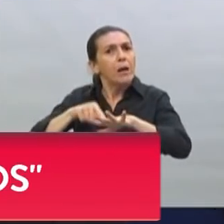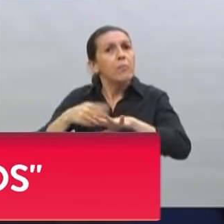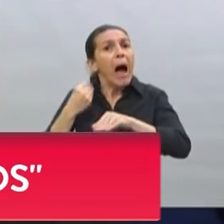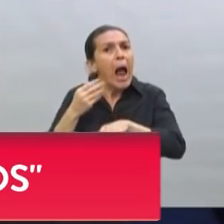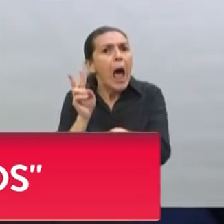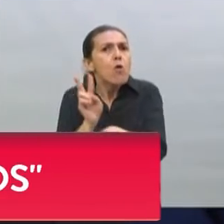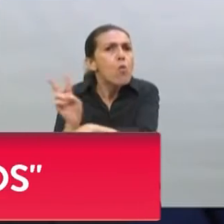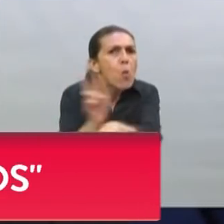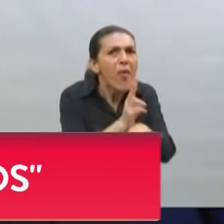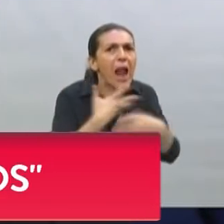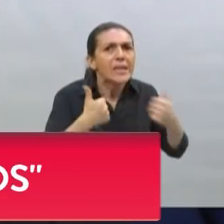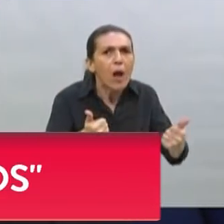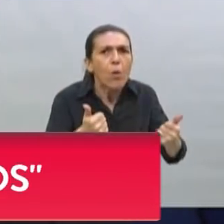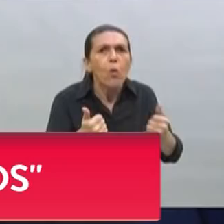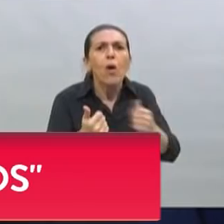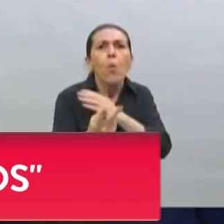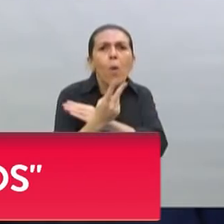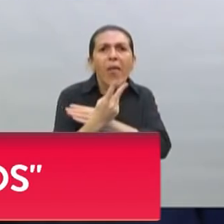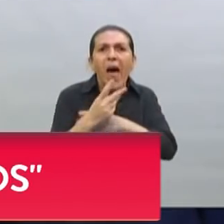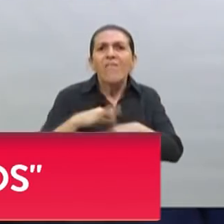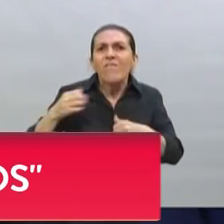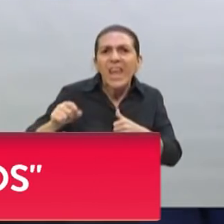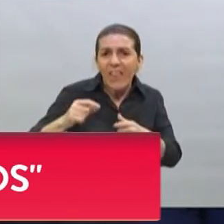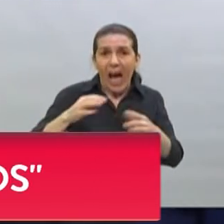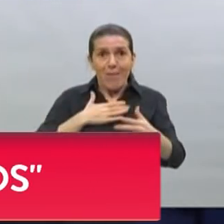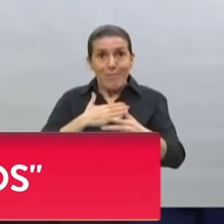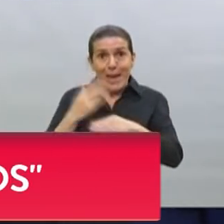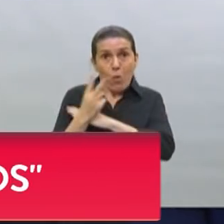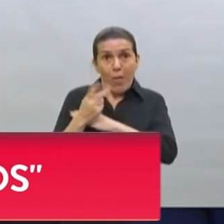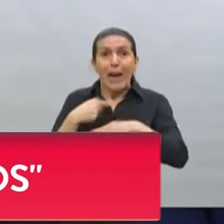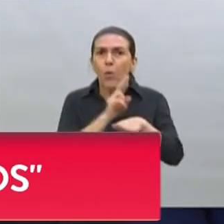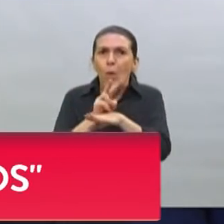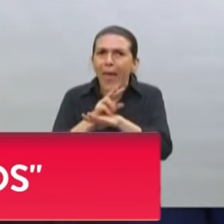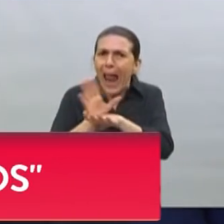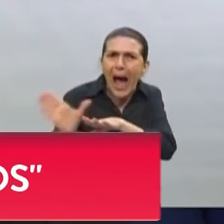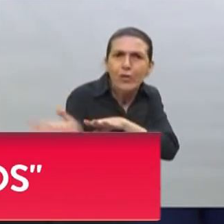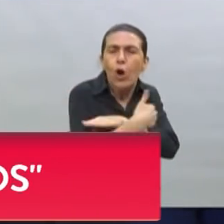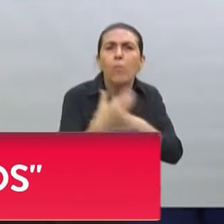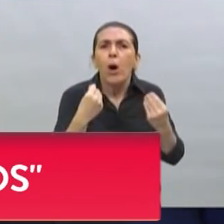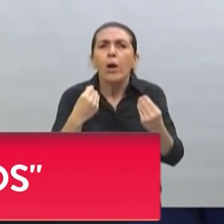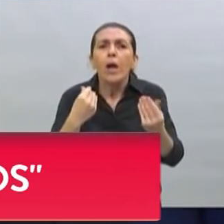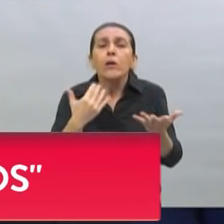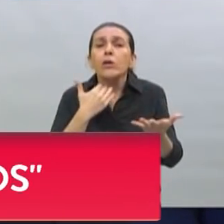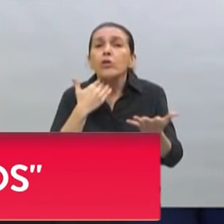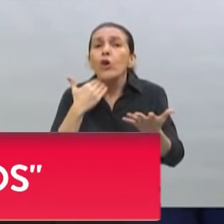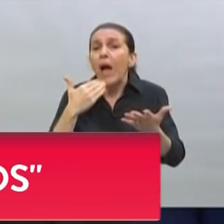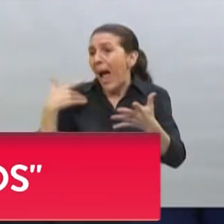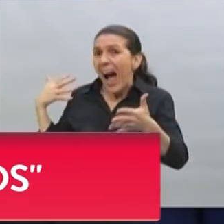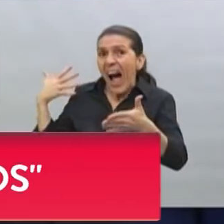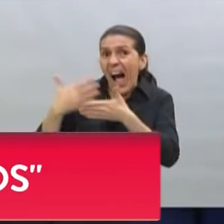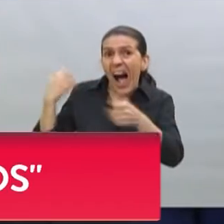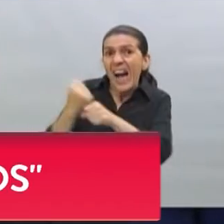salud y preservar también nuestras vidas y la de los otros. Porque no sabemos hasta el día de hoy quienes